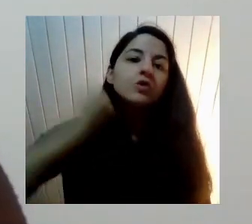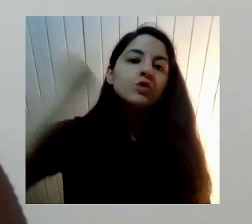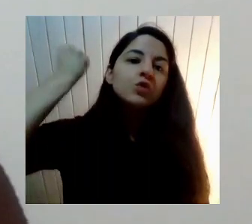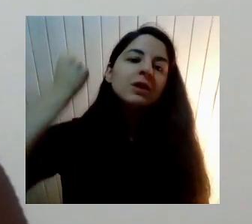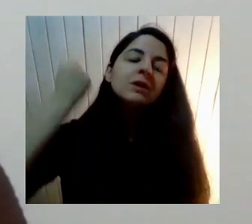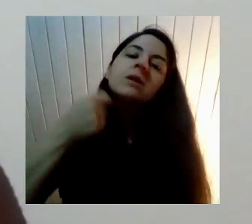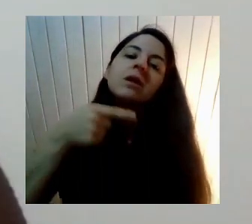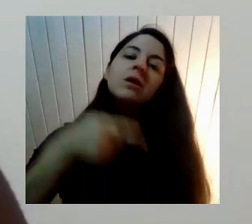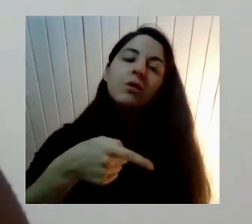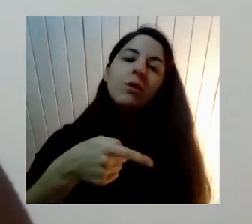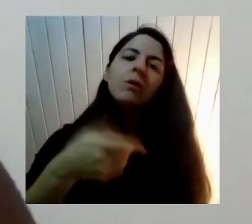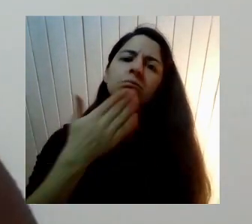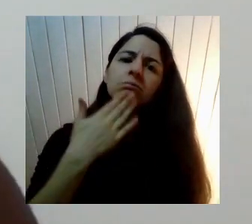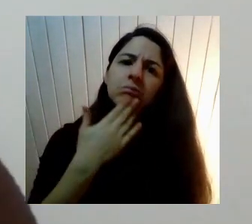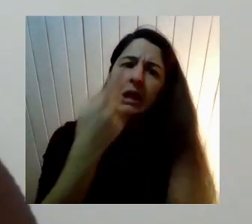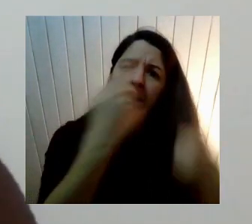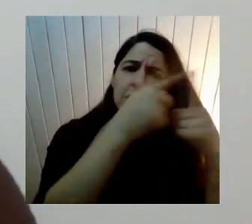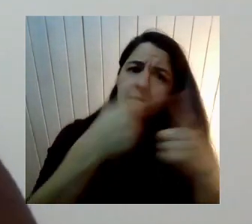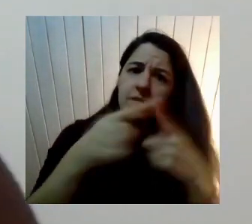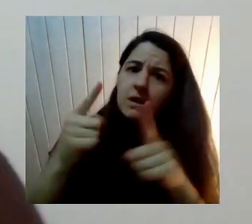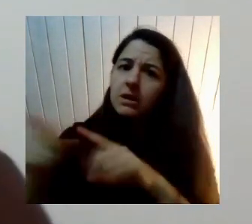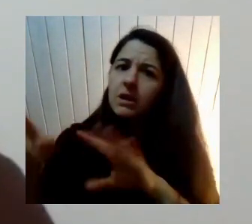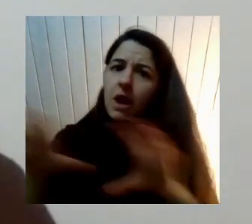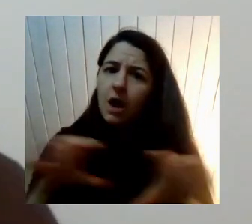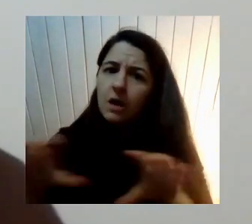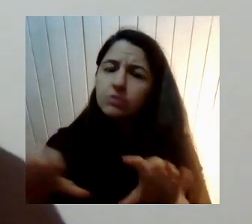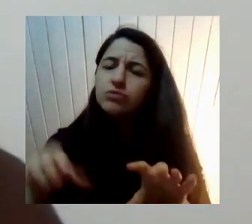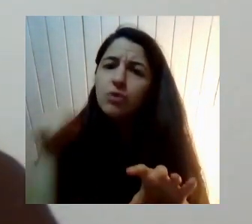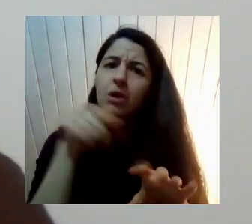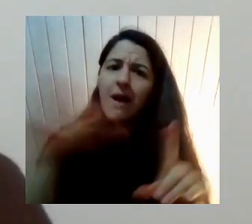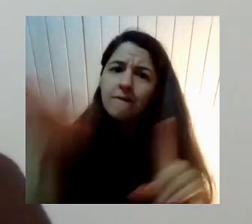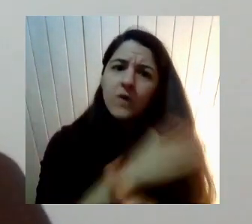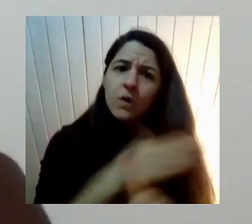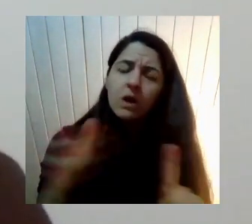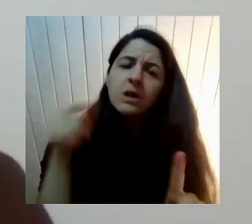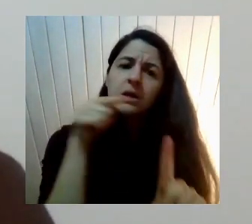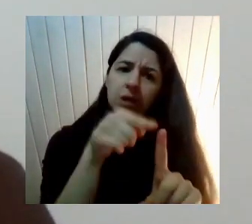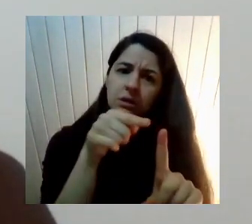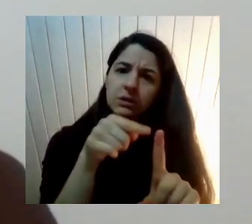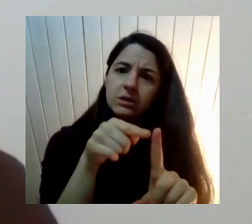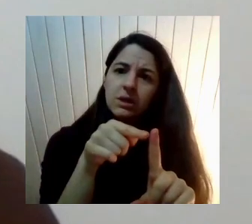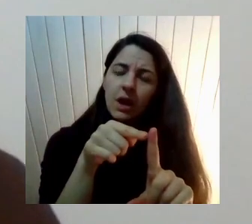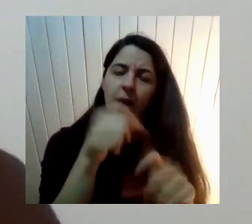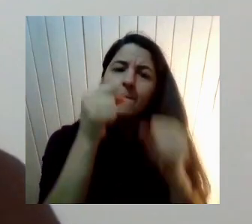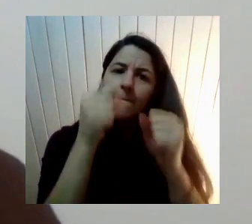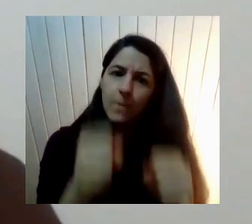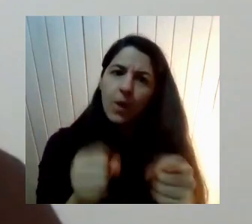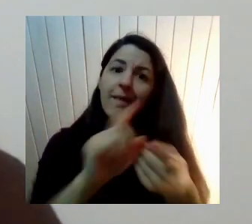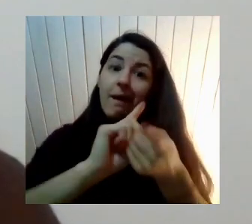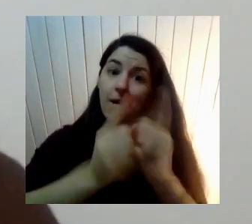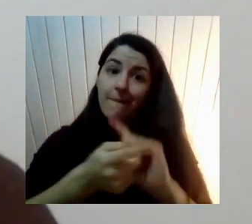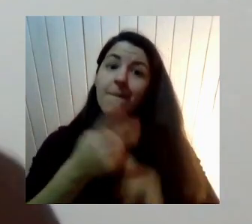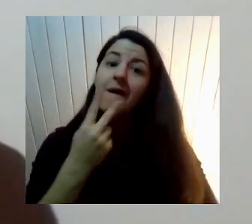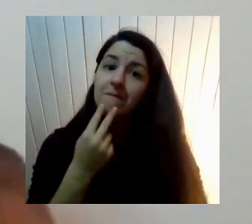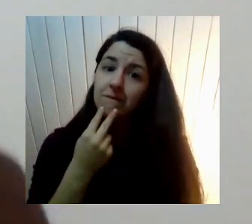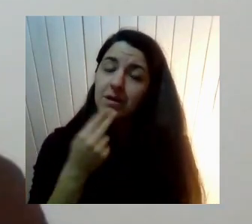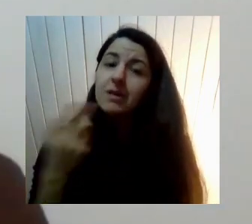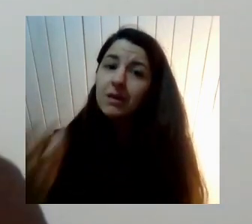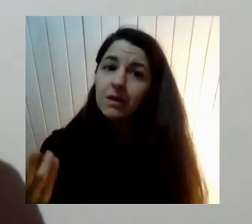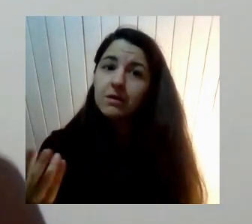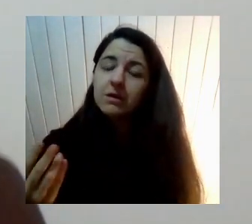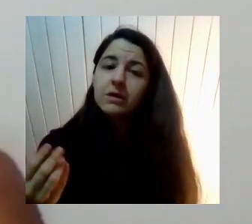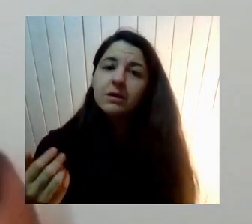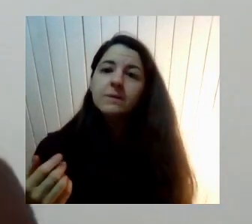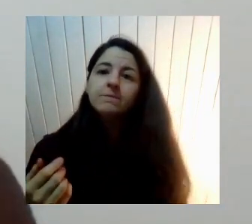propósito De una relación Donde hay violencia Pueden marcar La vida de las personas Y nos damos cuenta Que la educación